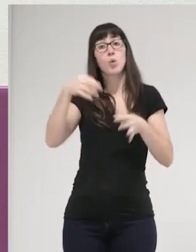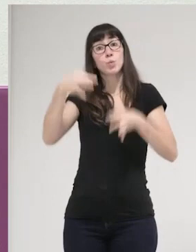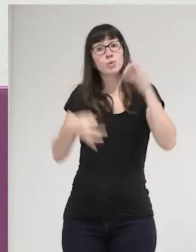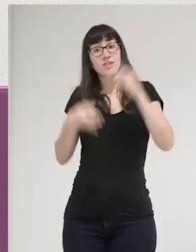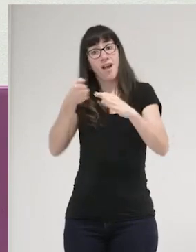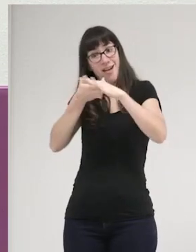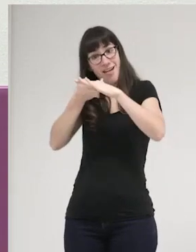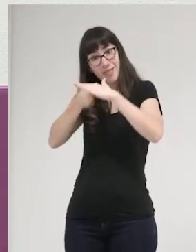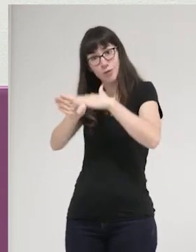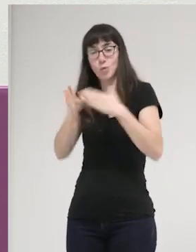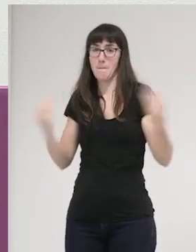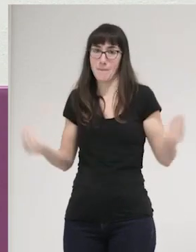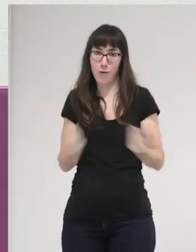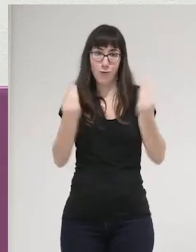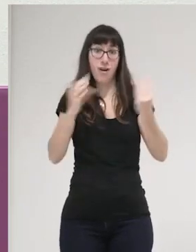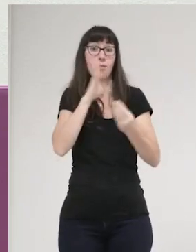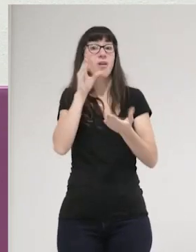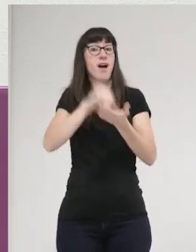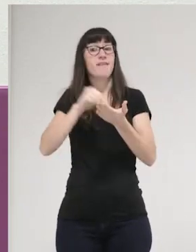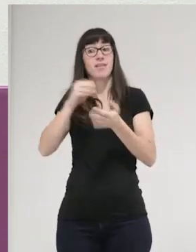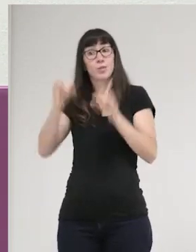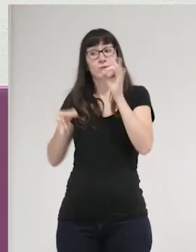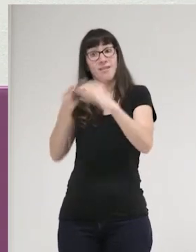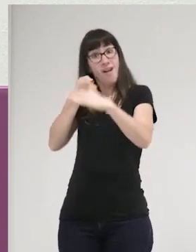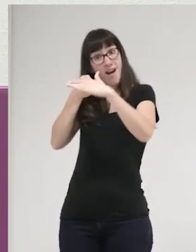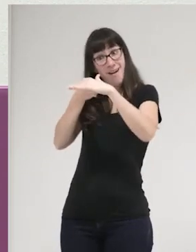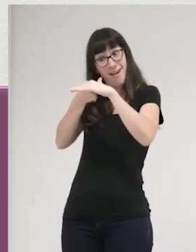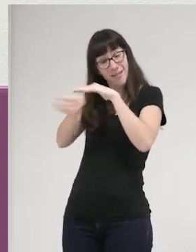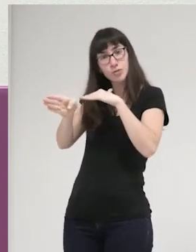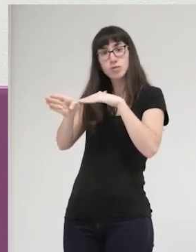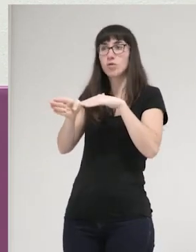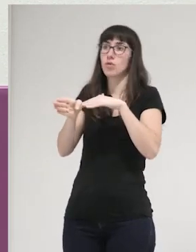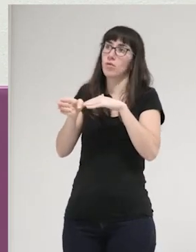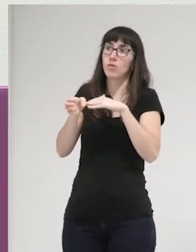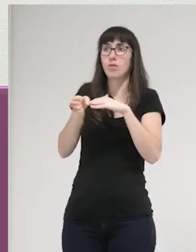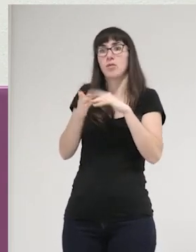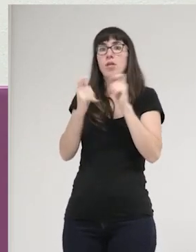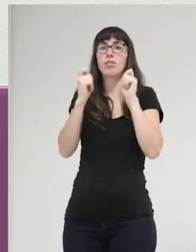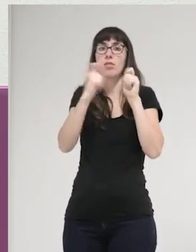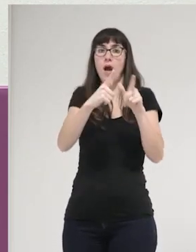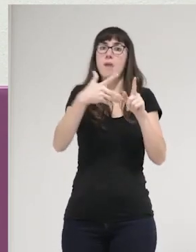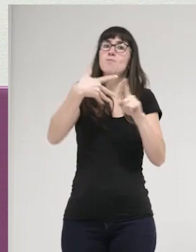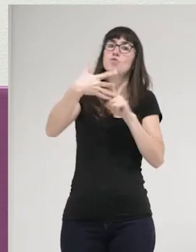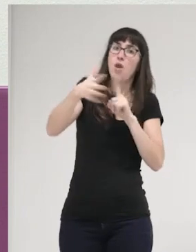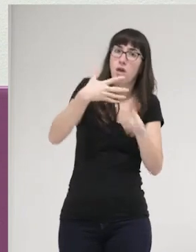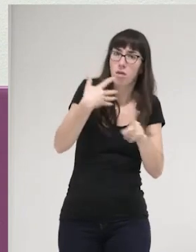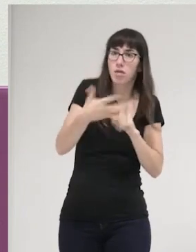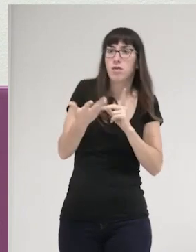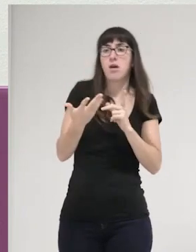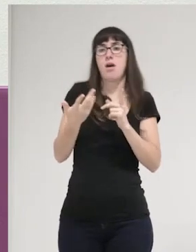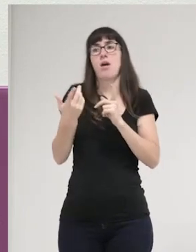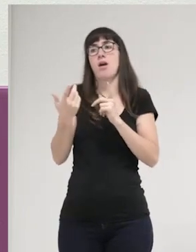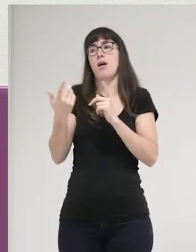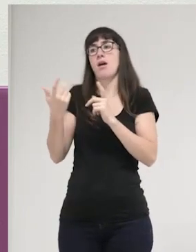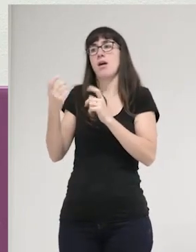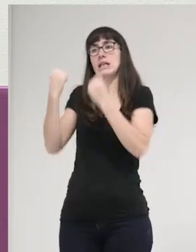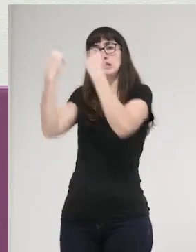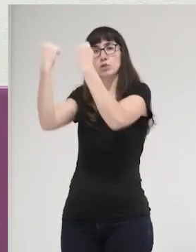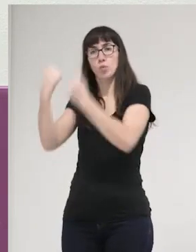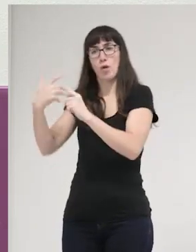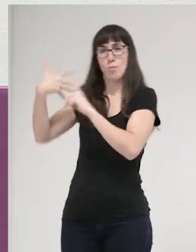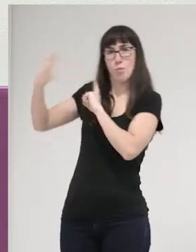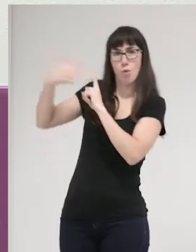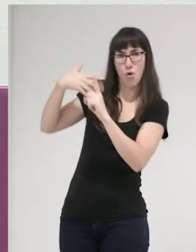sistema, ese acceso a la justicia, muchas veces es generador de violencias, violencias institucionales y de